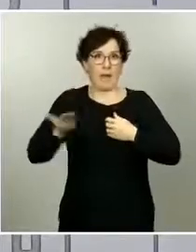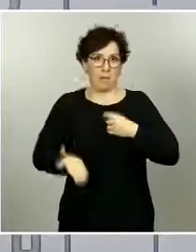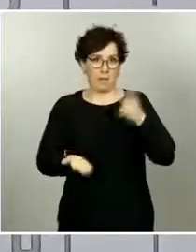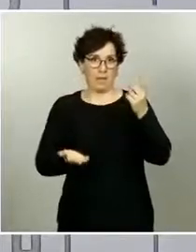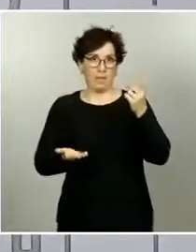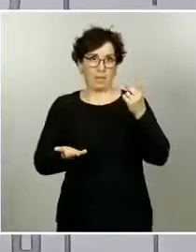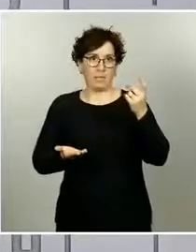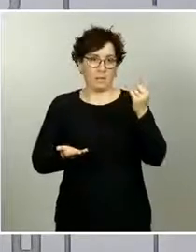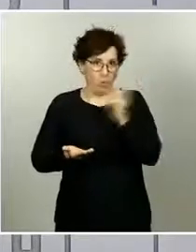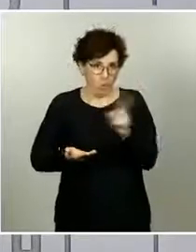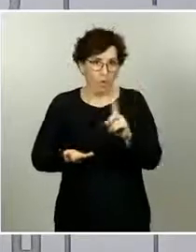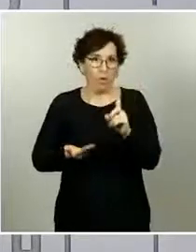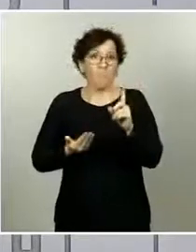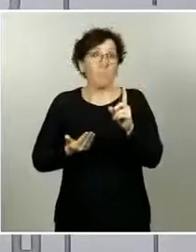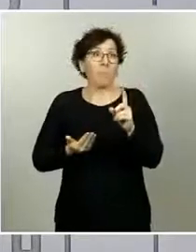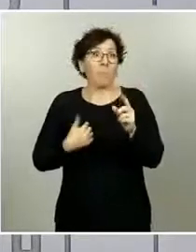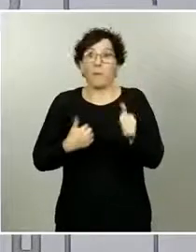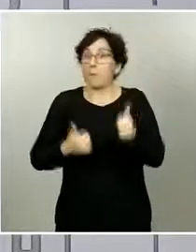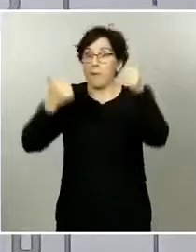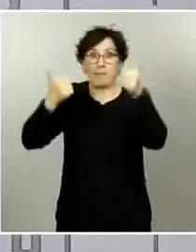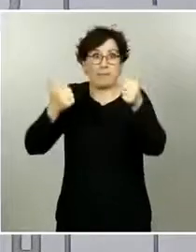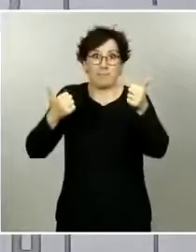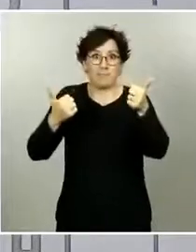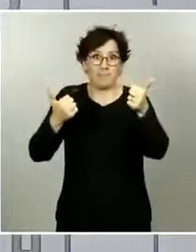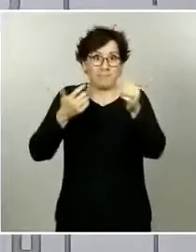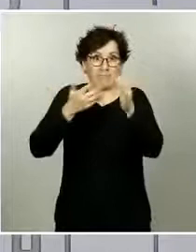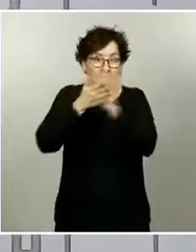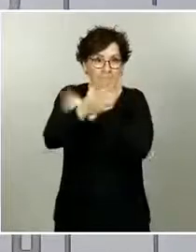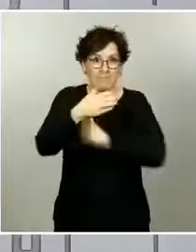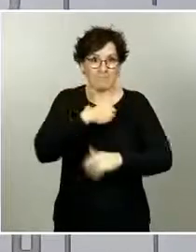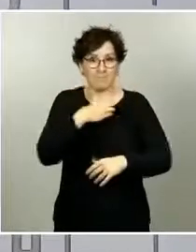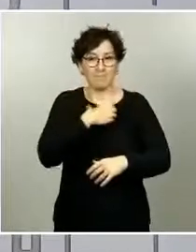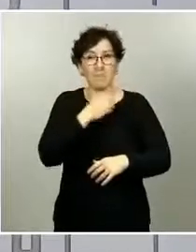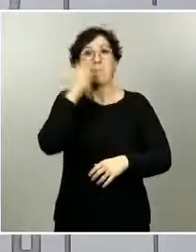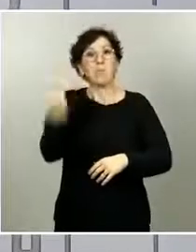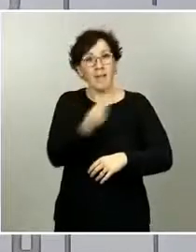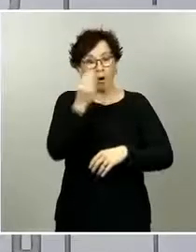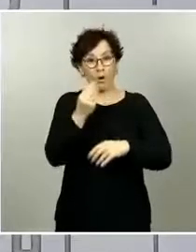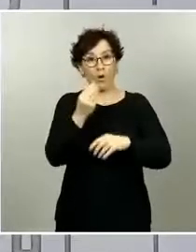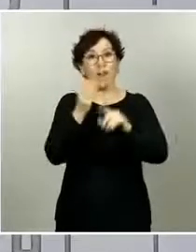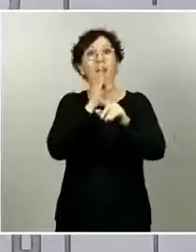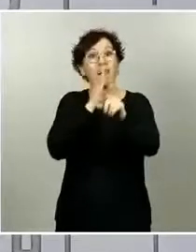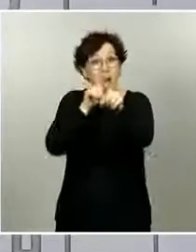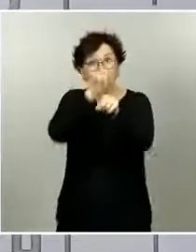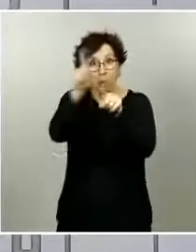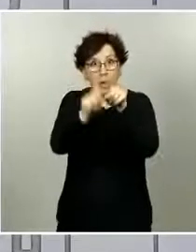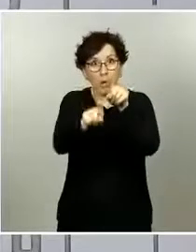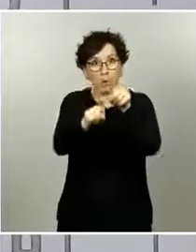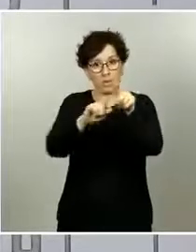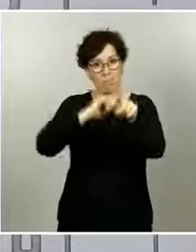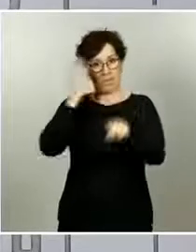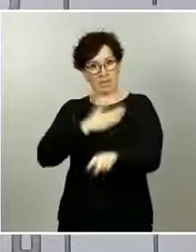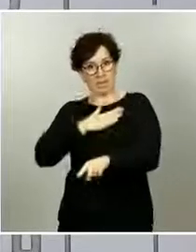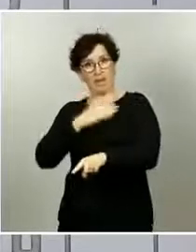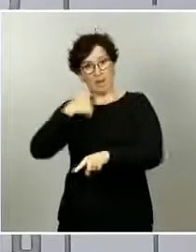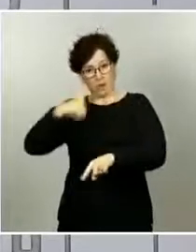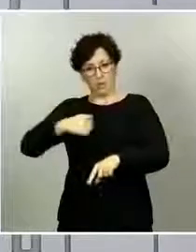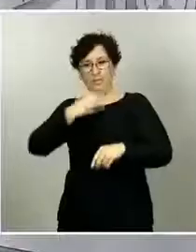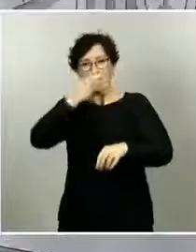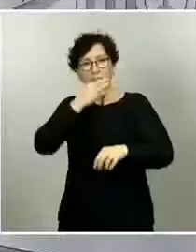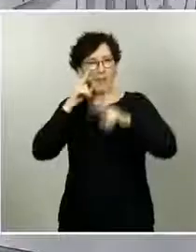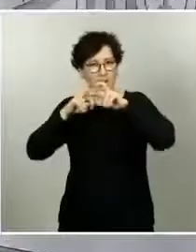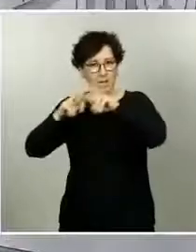ventilatoria en el futuro, no muy grave, y la verdad es que no les puedo decir mucho más, sí que si les parece bien